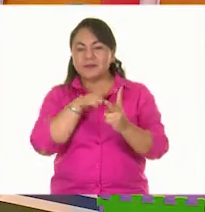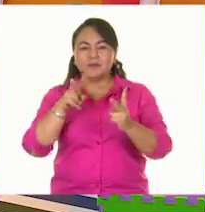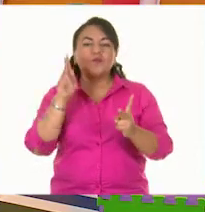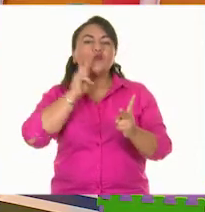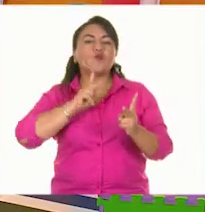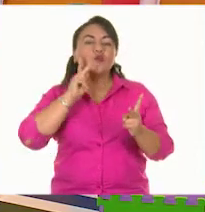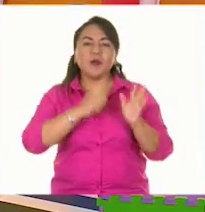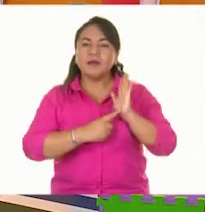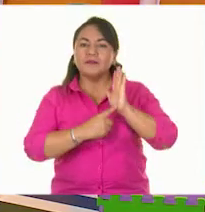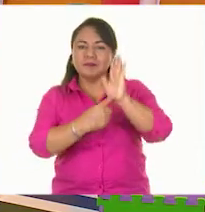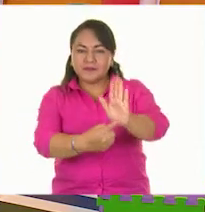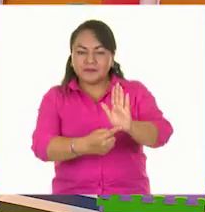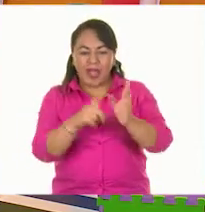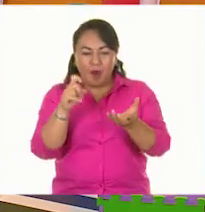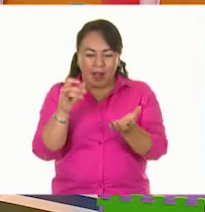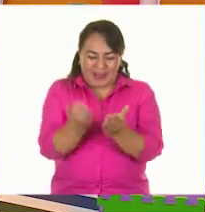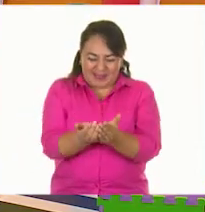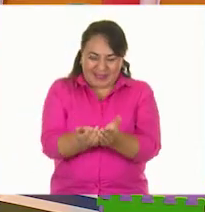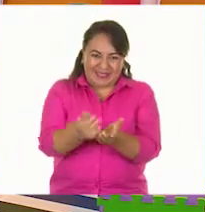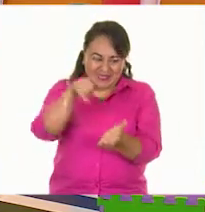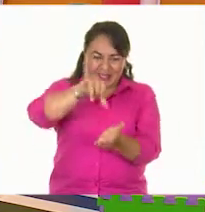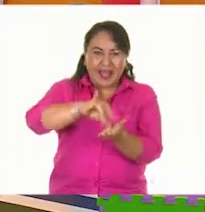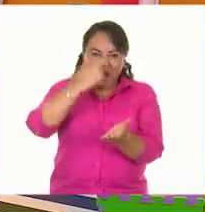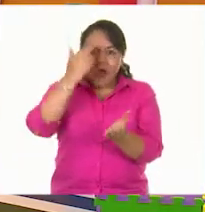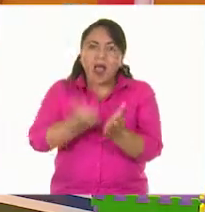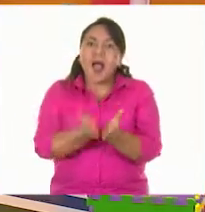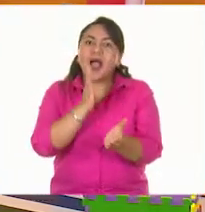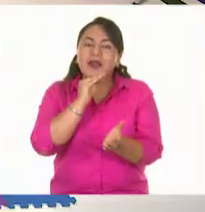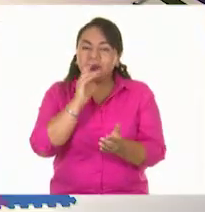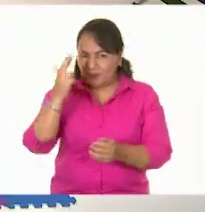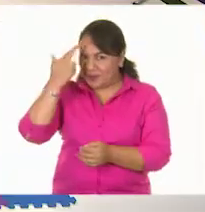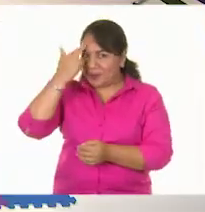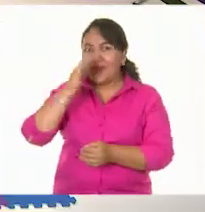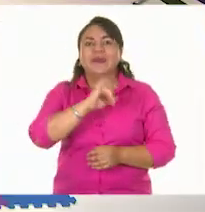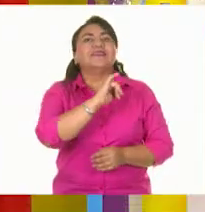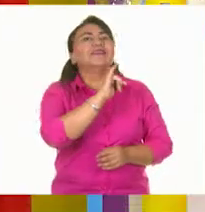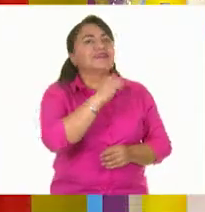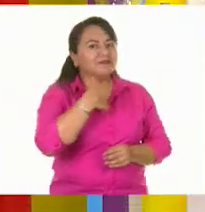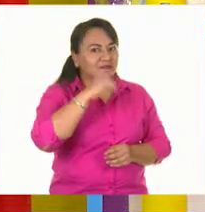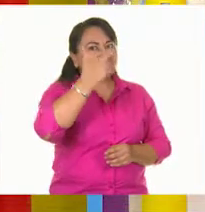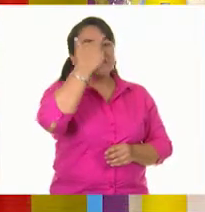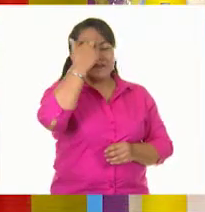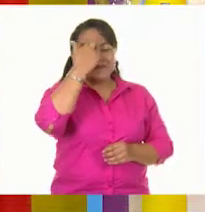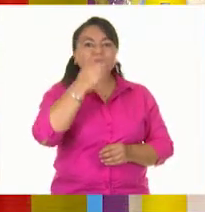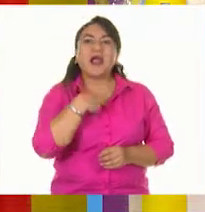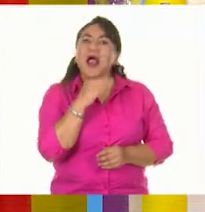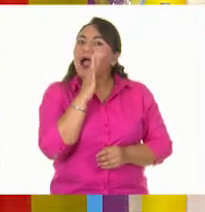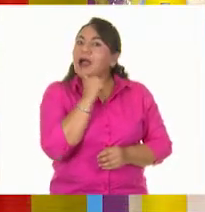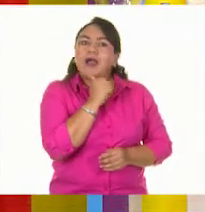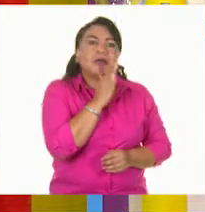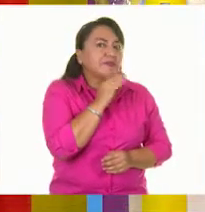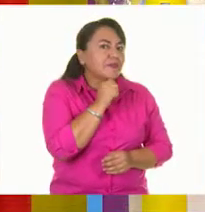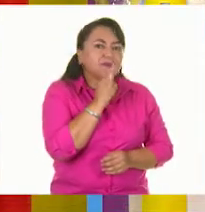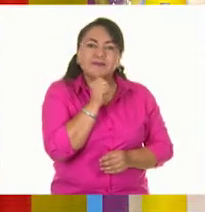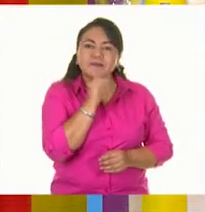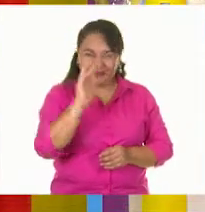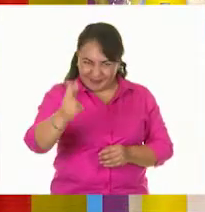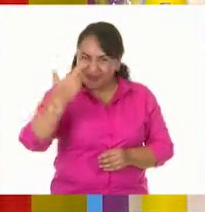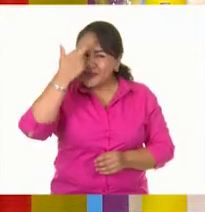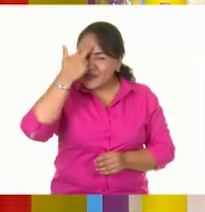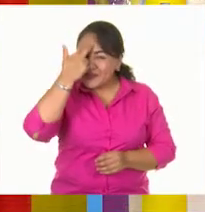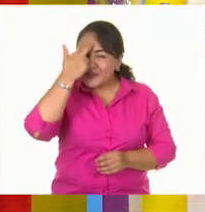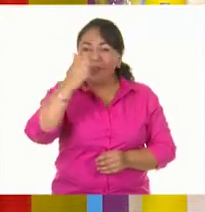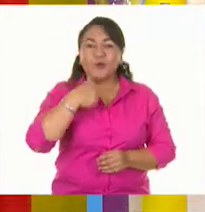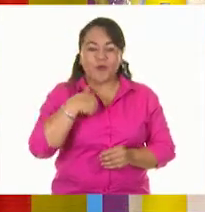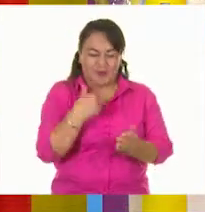en donde intentaron detener el agua? ¿Te acuerdas qué pasó, Alexia? Sí, acuerdo, profesor Danis. No pudimos. ¿Se acuerdan, niñas y niños?